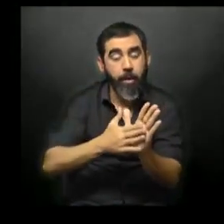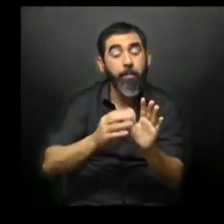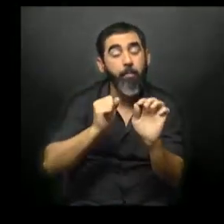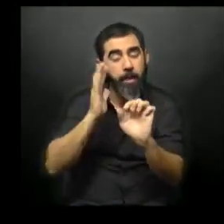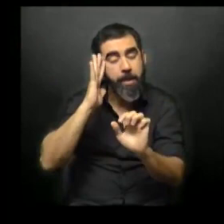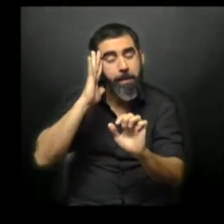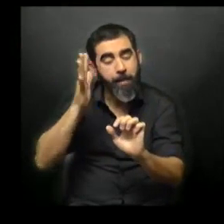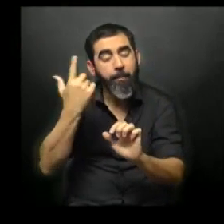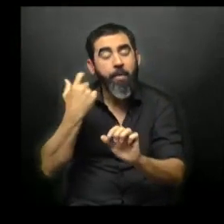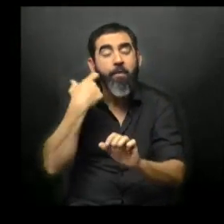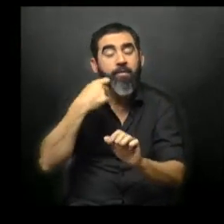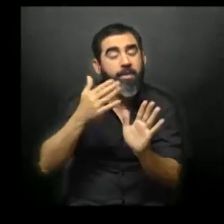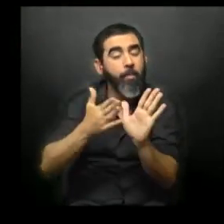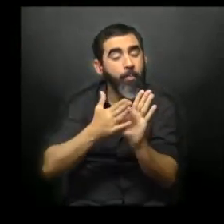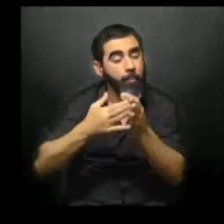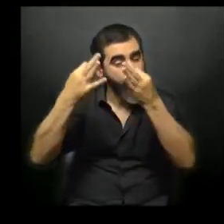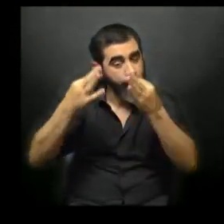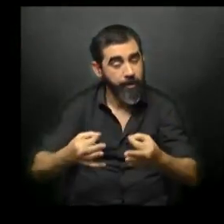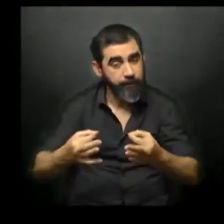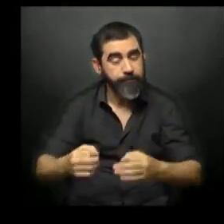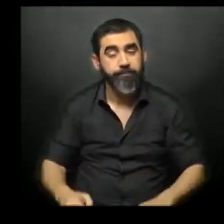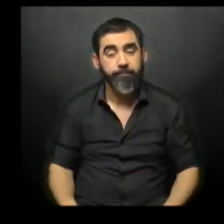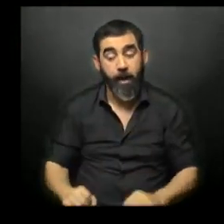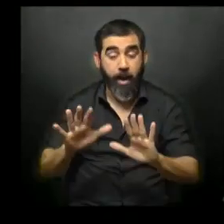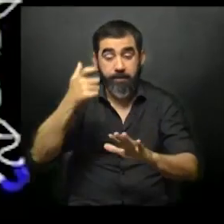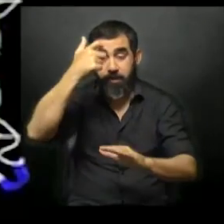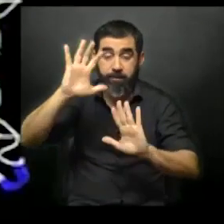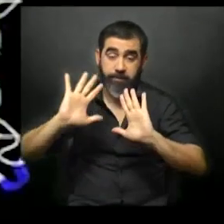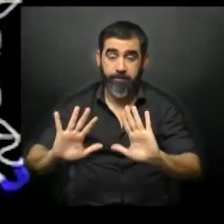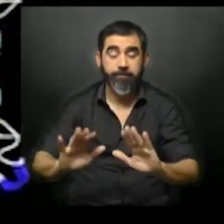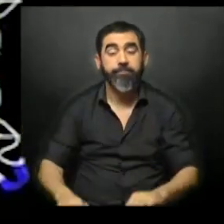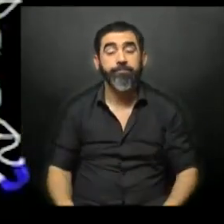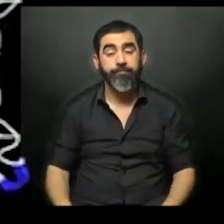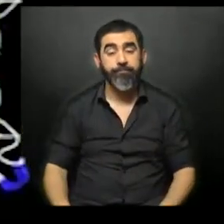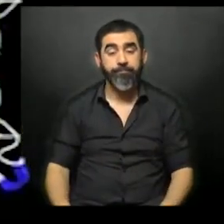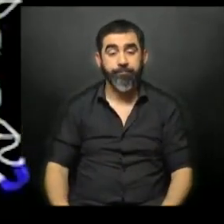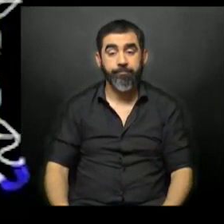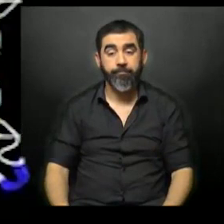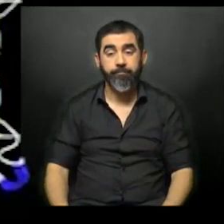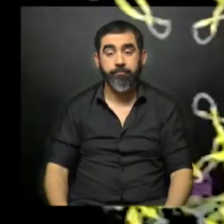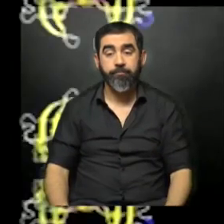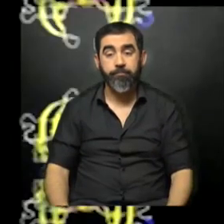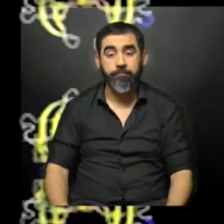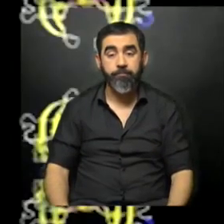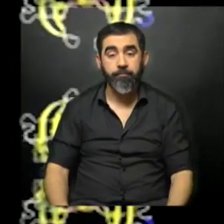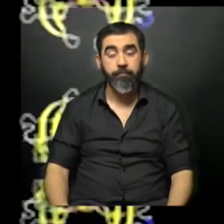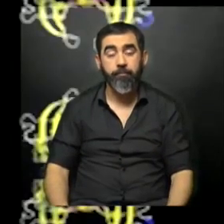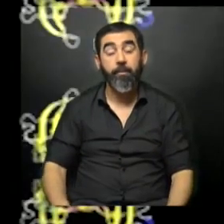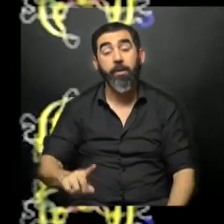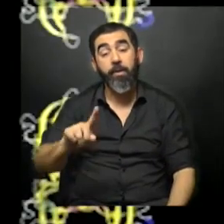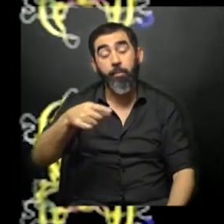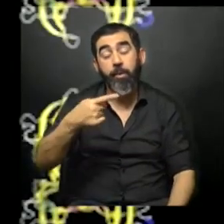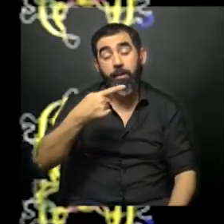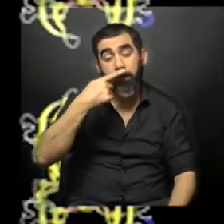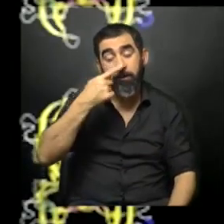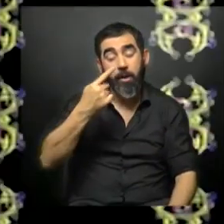lo tenemos que corroborar, que es cómo funciona la ciencia, luego de eso lo que estamos muy interesados